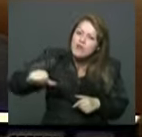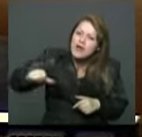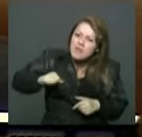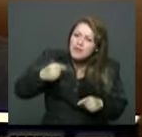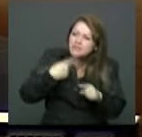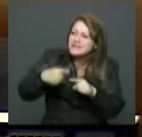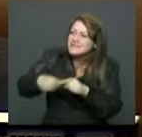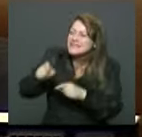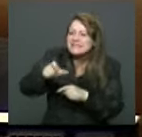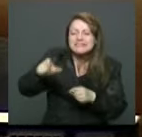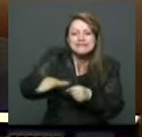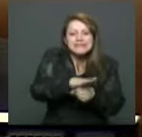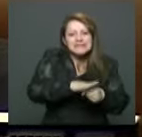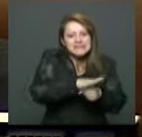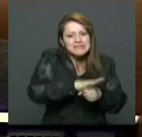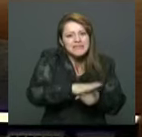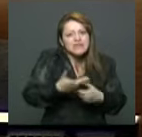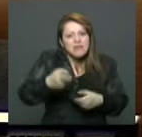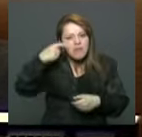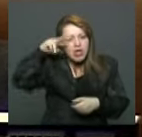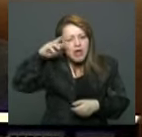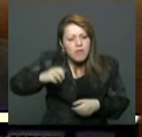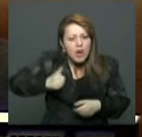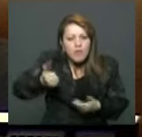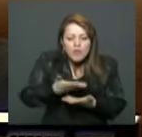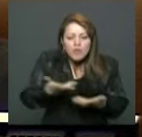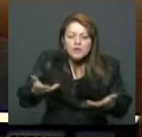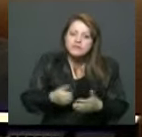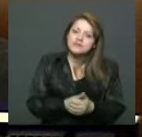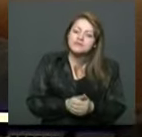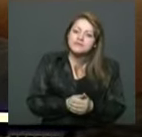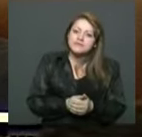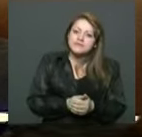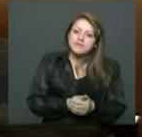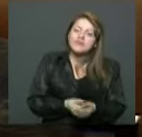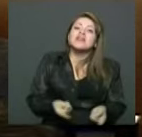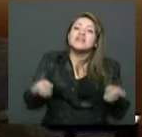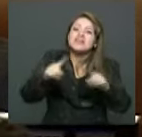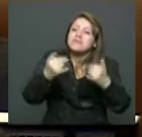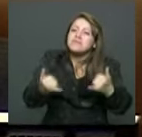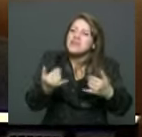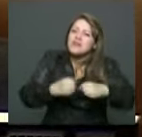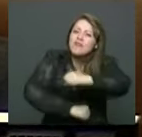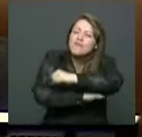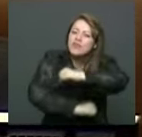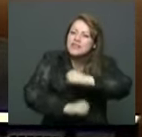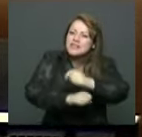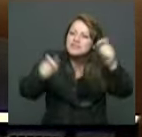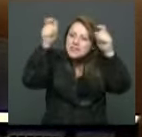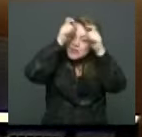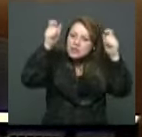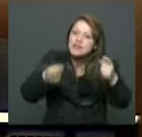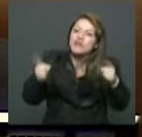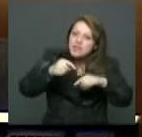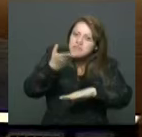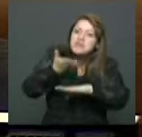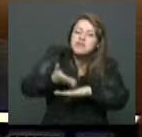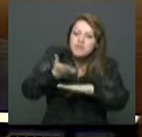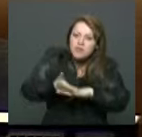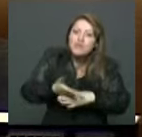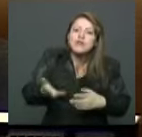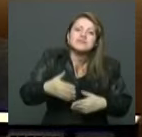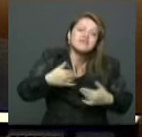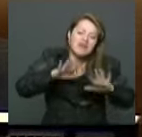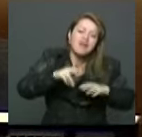caciques políticos que se aprovechan de él. Hablamos de funciones de fortalecimiento del Estado, por supuesto de la eliminación de la